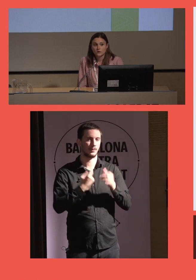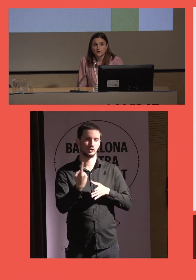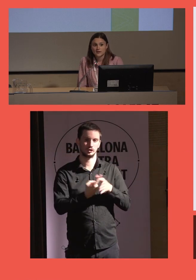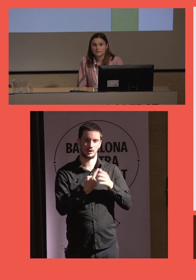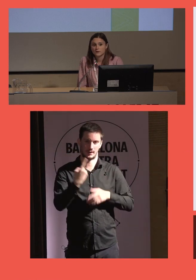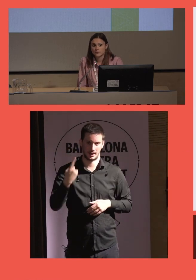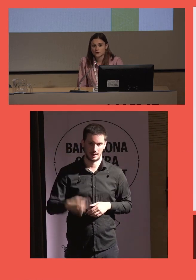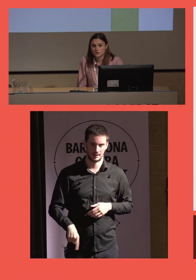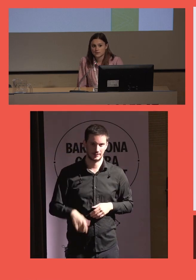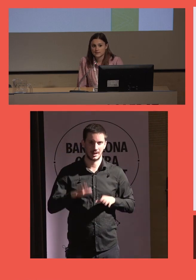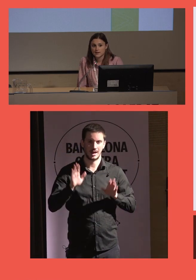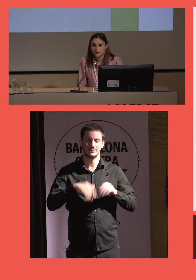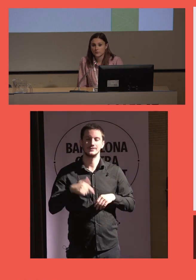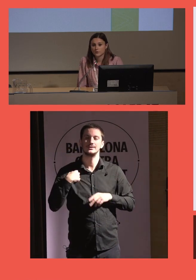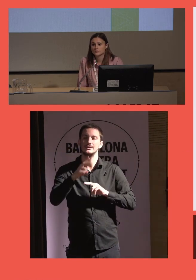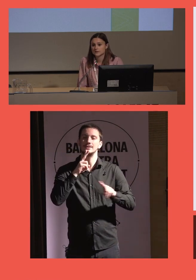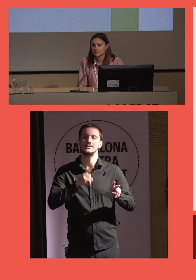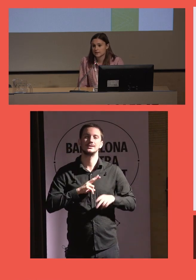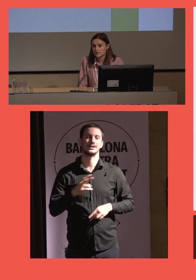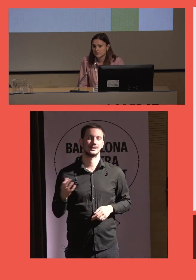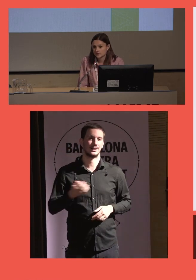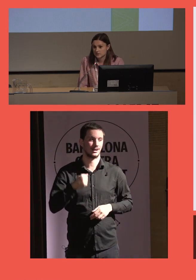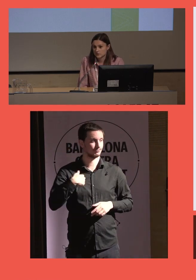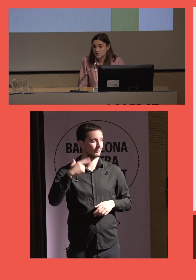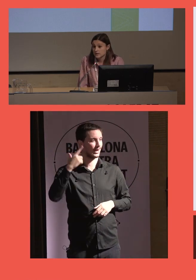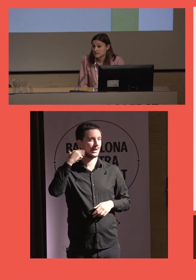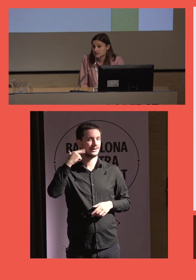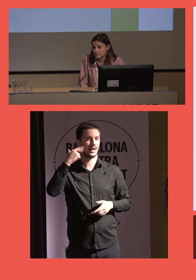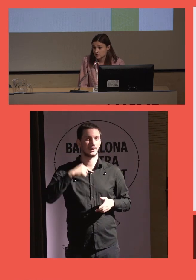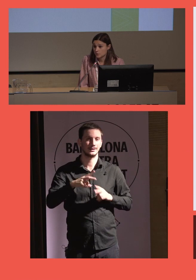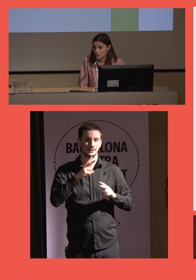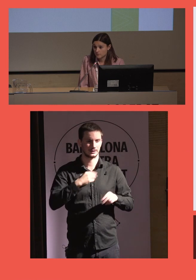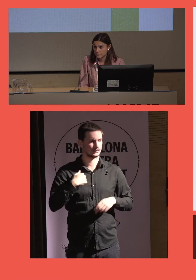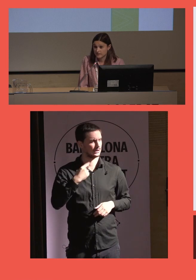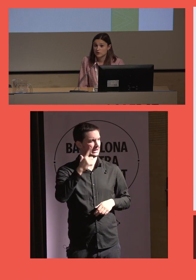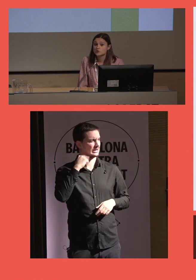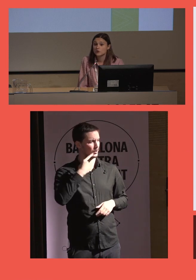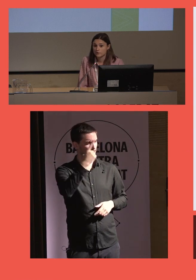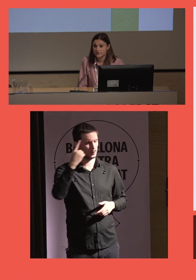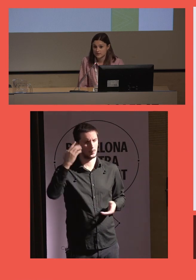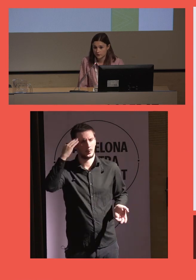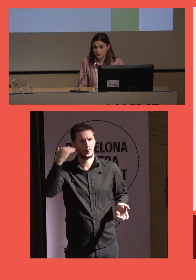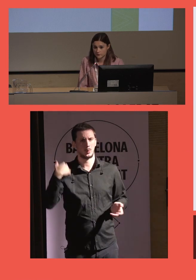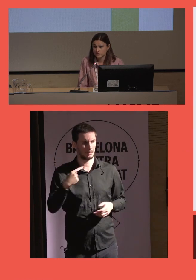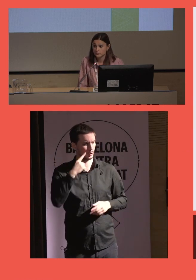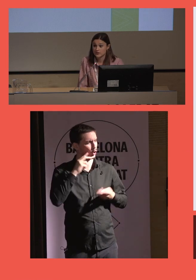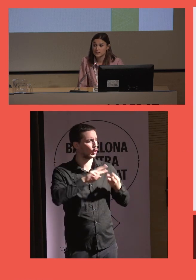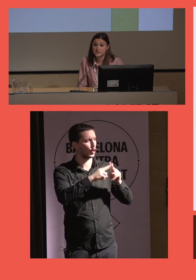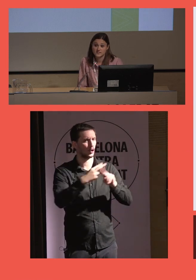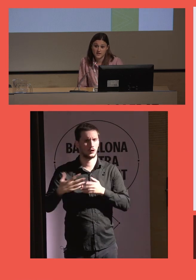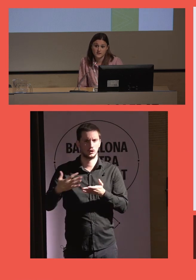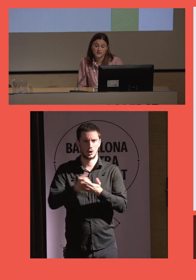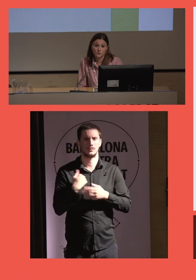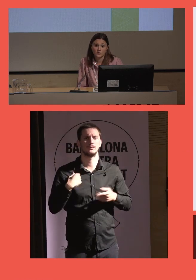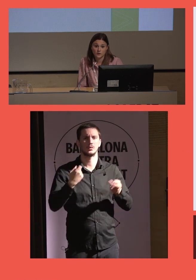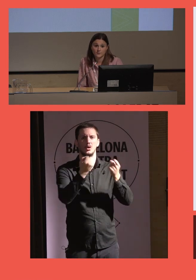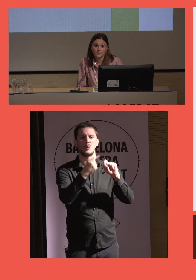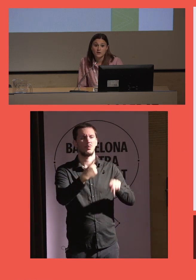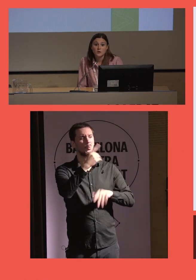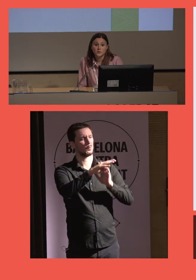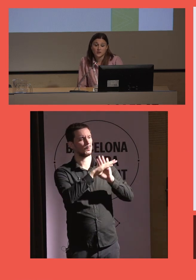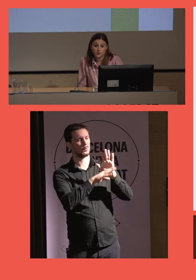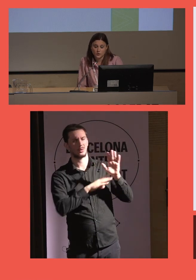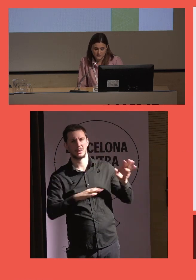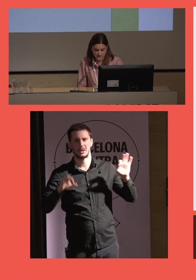Sin embargo, ¿qué fue lo que nos contestaron? Bueno, pues en Teruel se contestó si Teruel es un pueblo. En Teruel los conocéis todos, ¿no? No hay necesidad de ningún